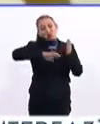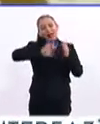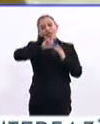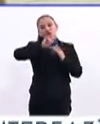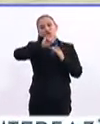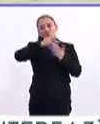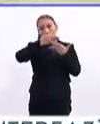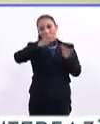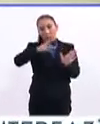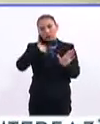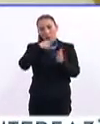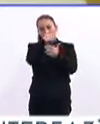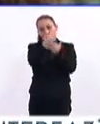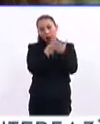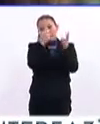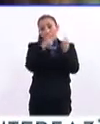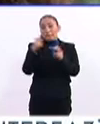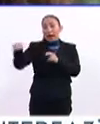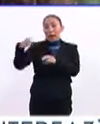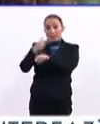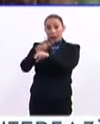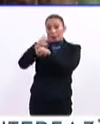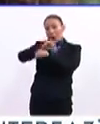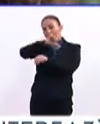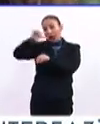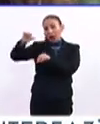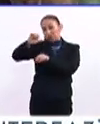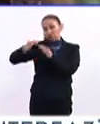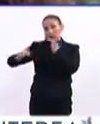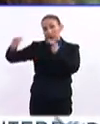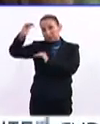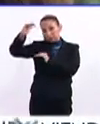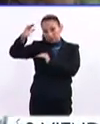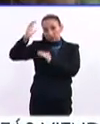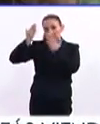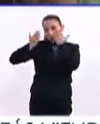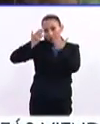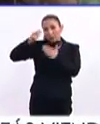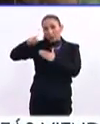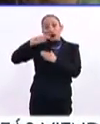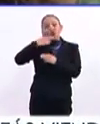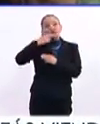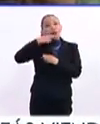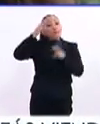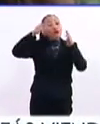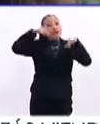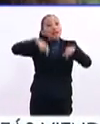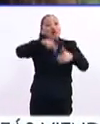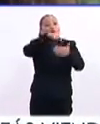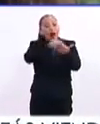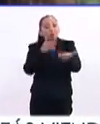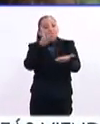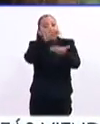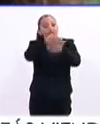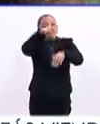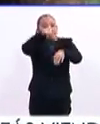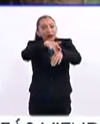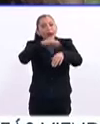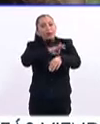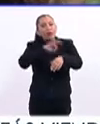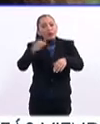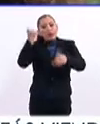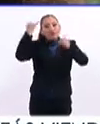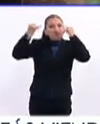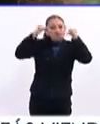programa que lanzamos para nivel preparatorio en adelante, para que usen el museo, usen este espacio para ellos, y